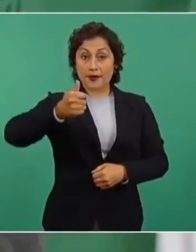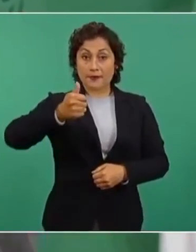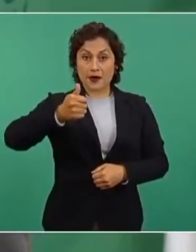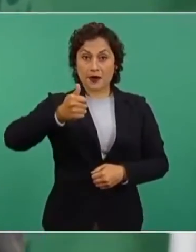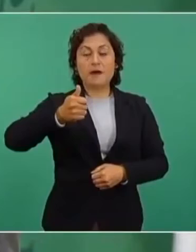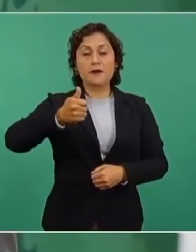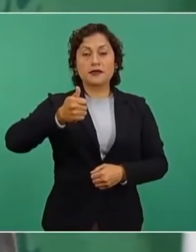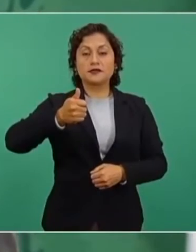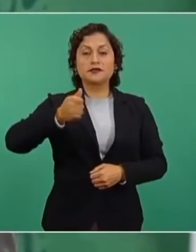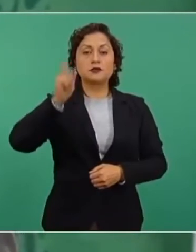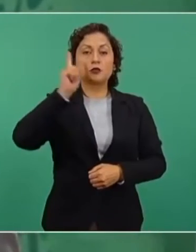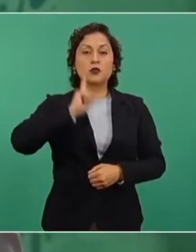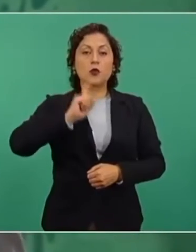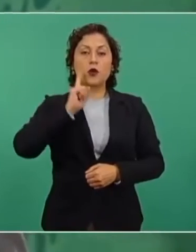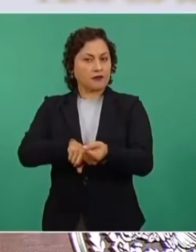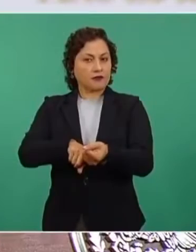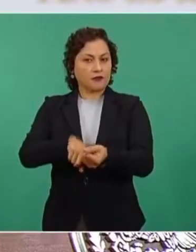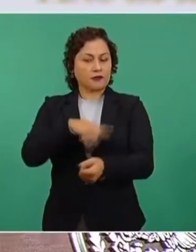Además,